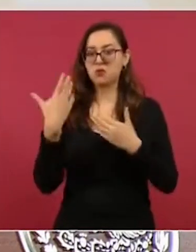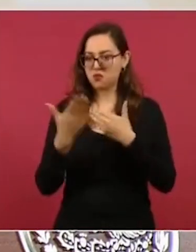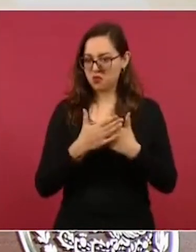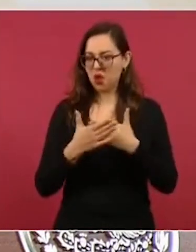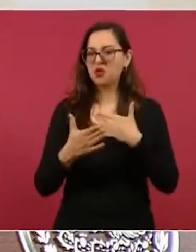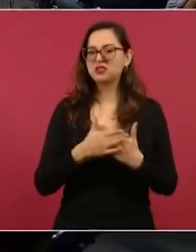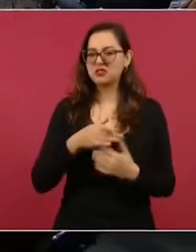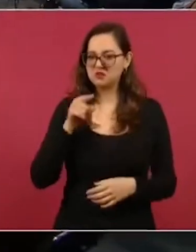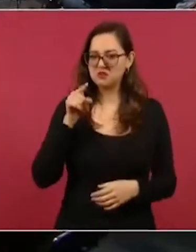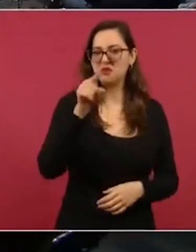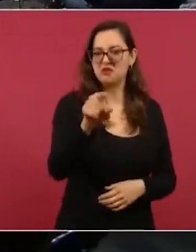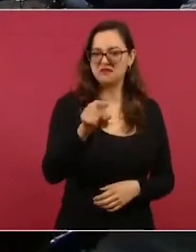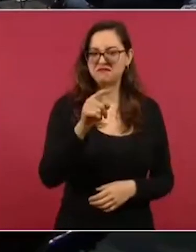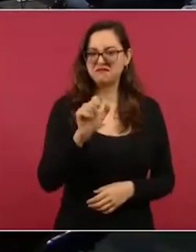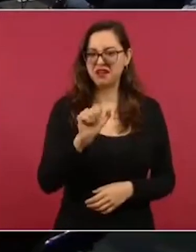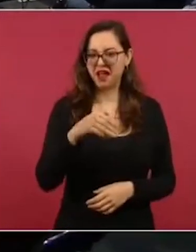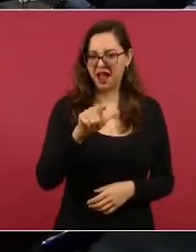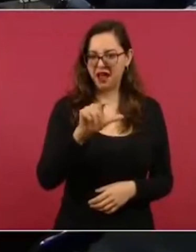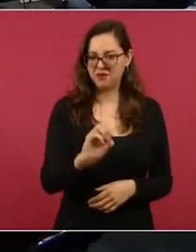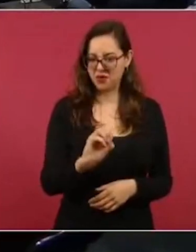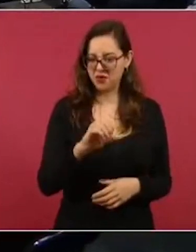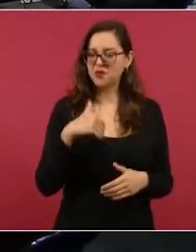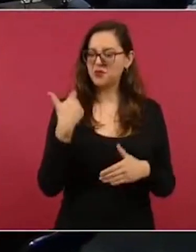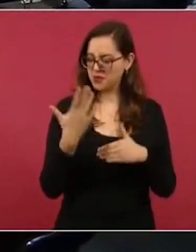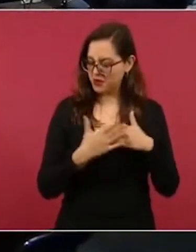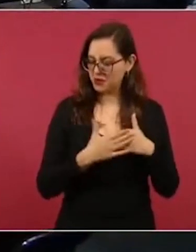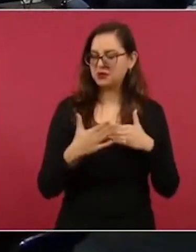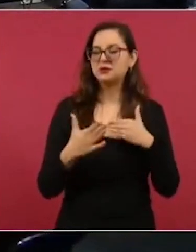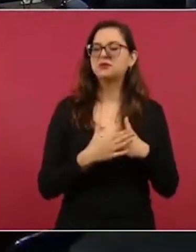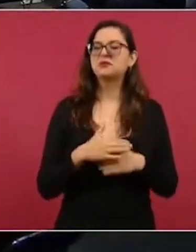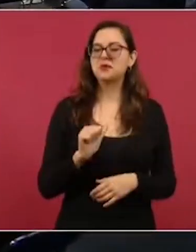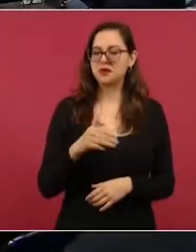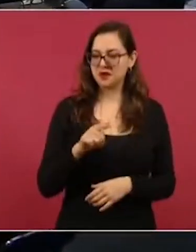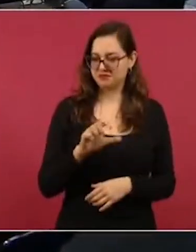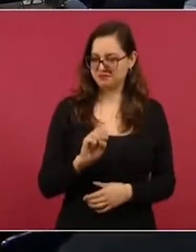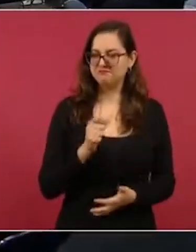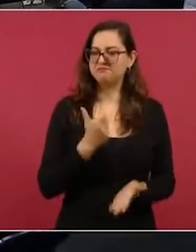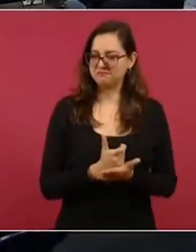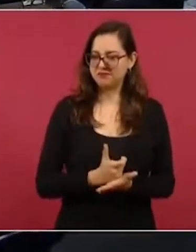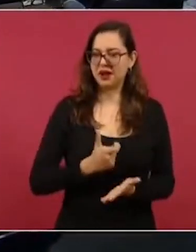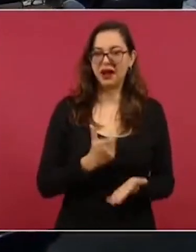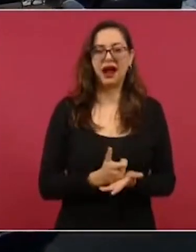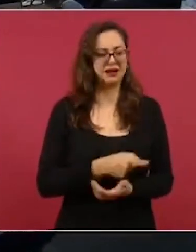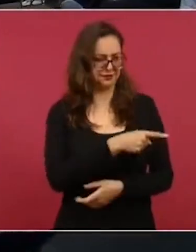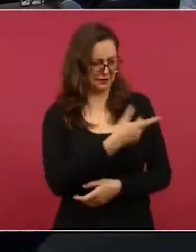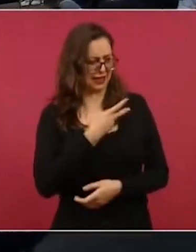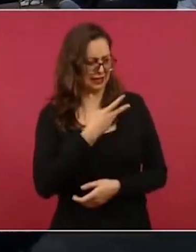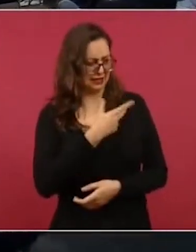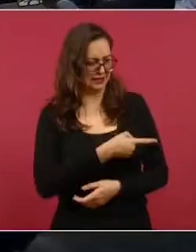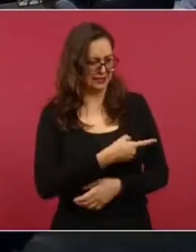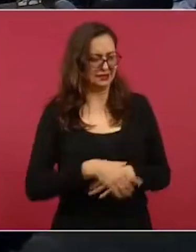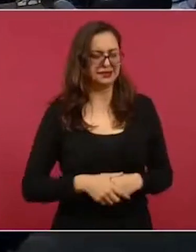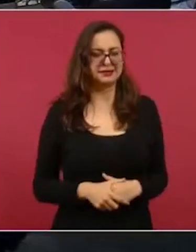de Relaciones Exteriores, informó que el exmandatario ratificó su solicitud de aíslo a México. Pedro Castillo anunció el pasado miércoles